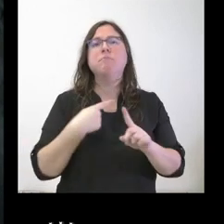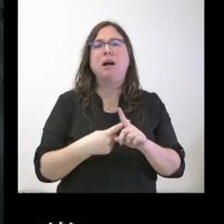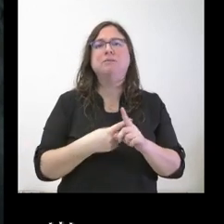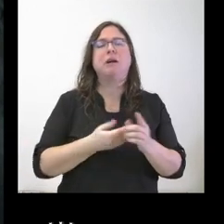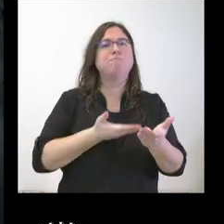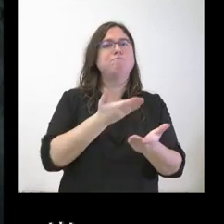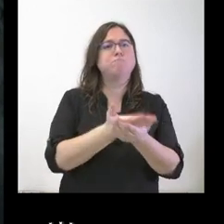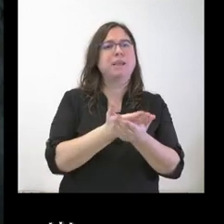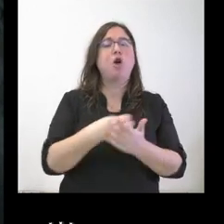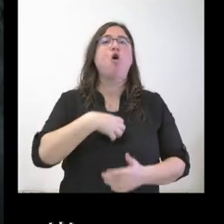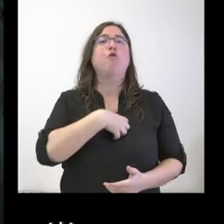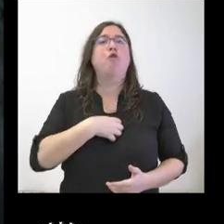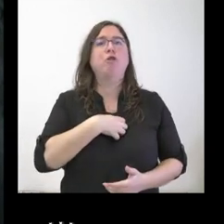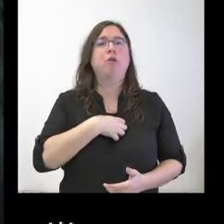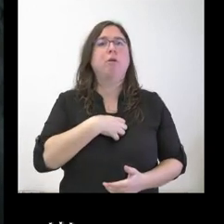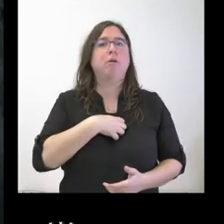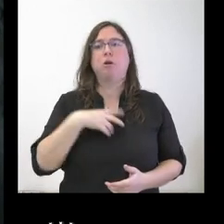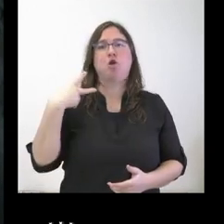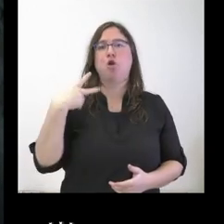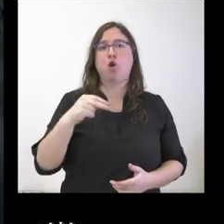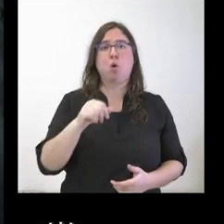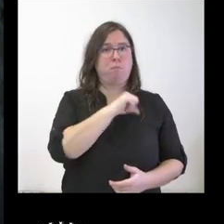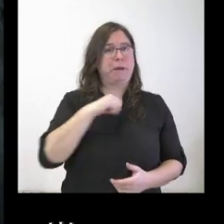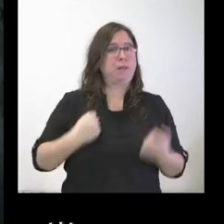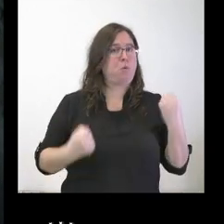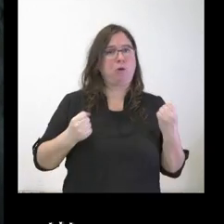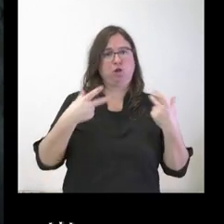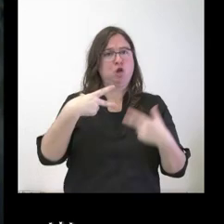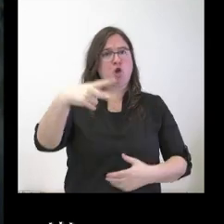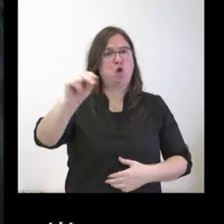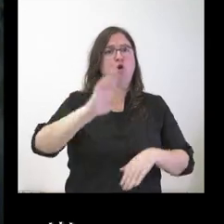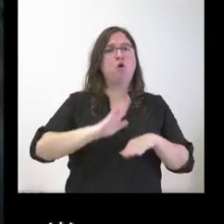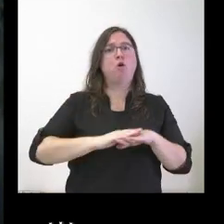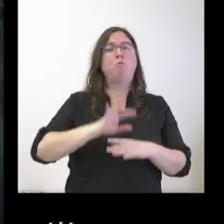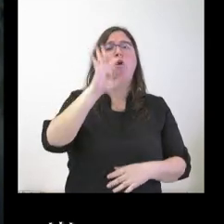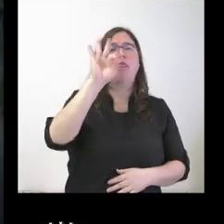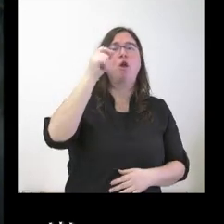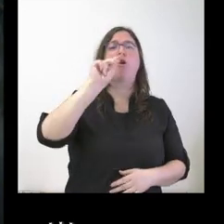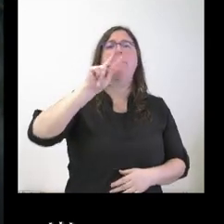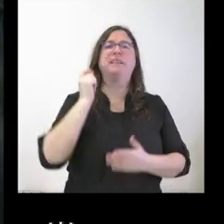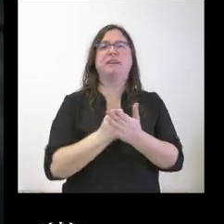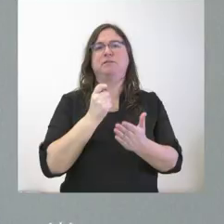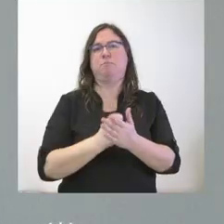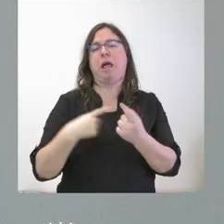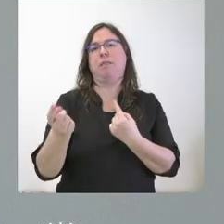pedir a los funcionarios que se lleguen a usar su coche particular al fijar este 0,23. Gracias.